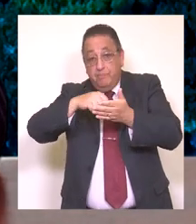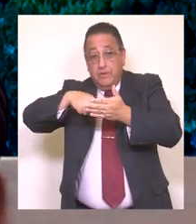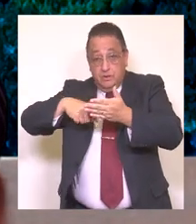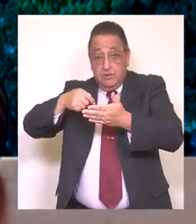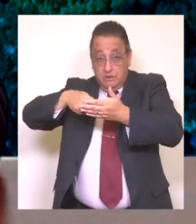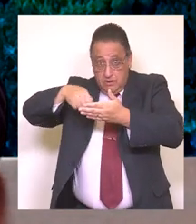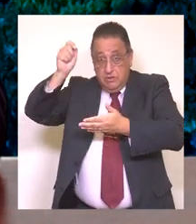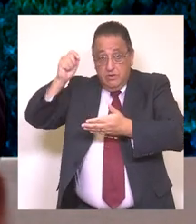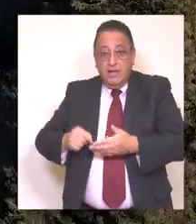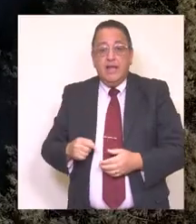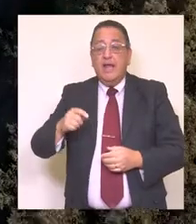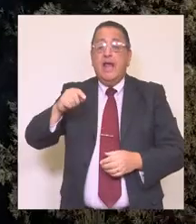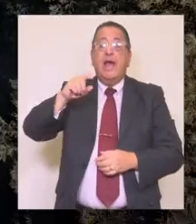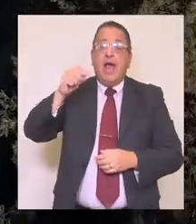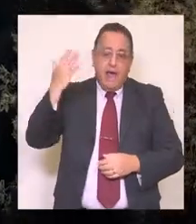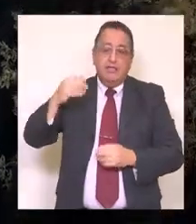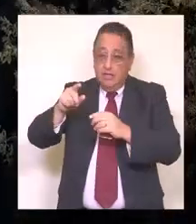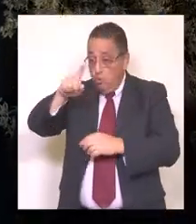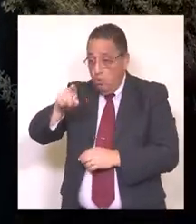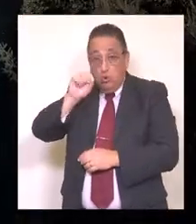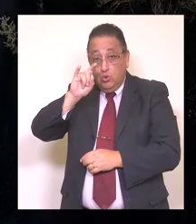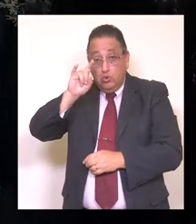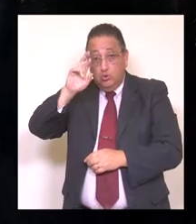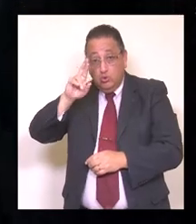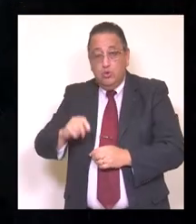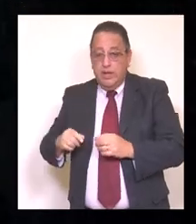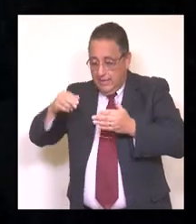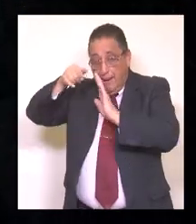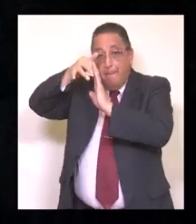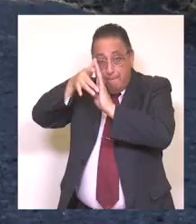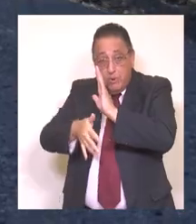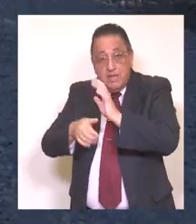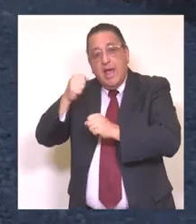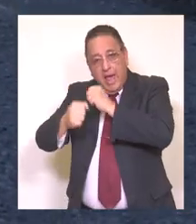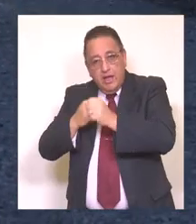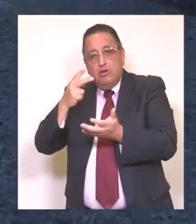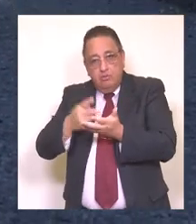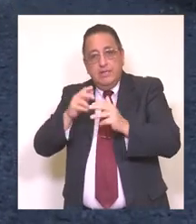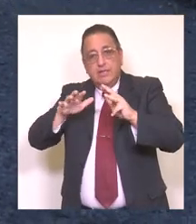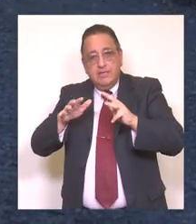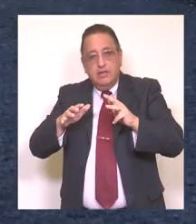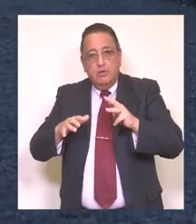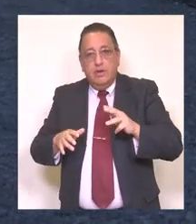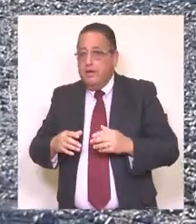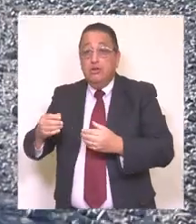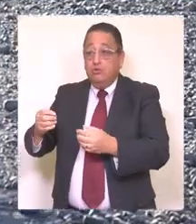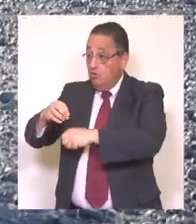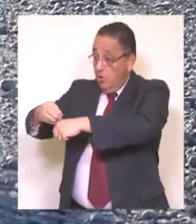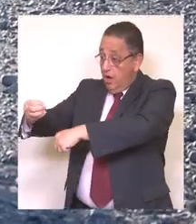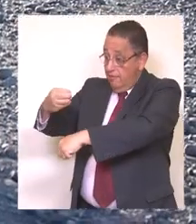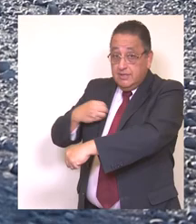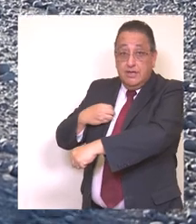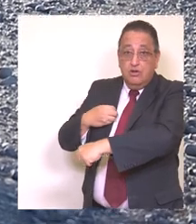proyecto Pavimentación del Acceso Sur de nuestra comuna. A finales del periodo 2019 recibimos la buena